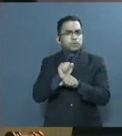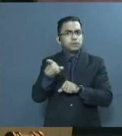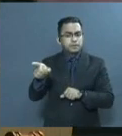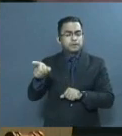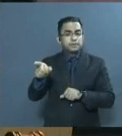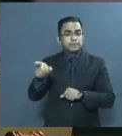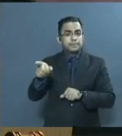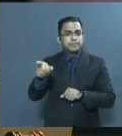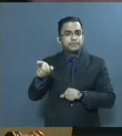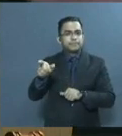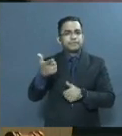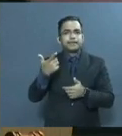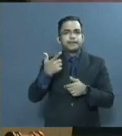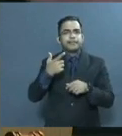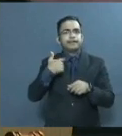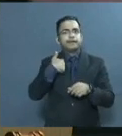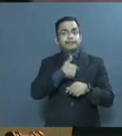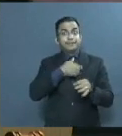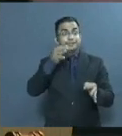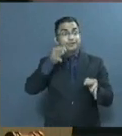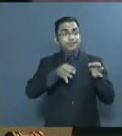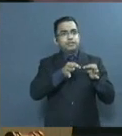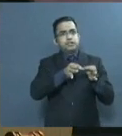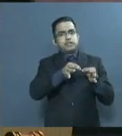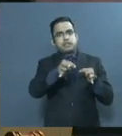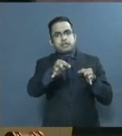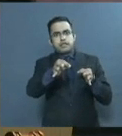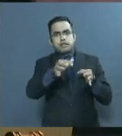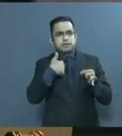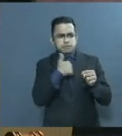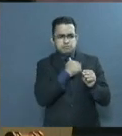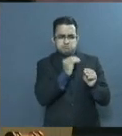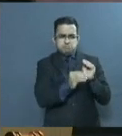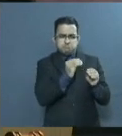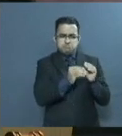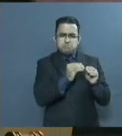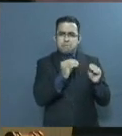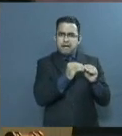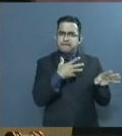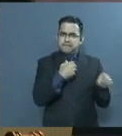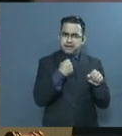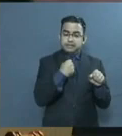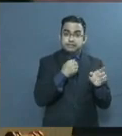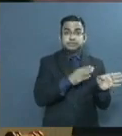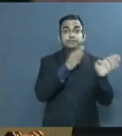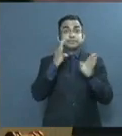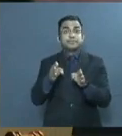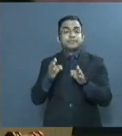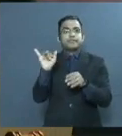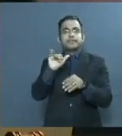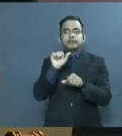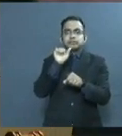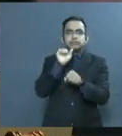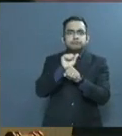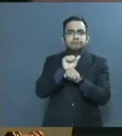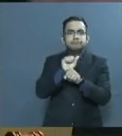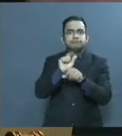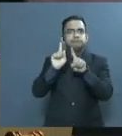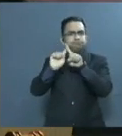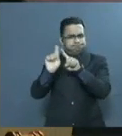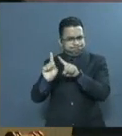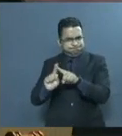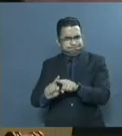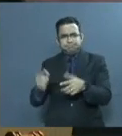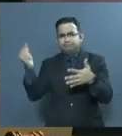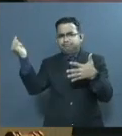pudimos abordar la mora judicial. El Poder Judicial pudo mejorar las capacidades de manera integral en muchos